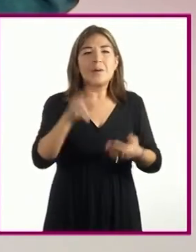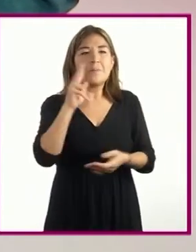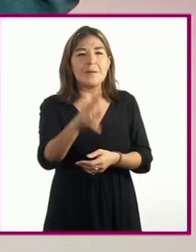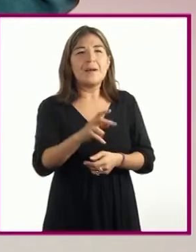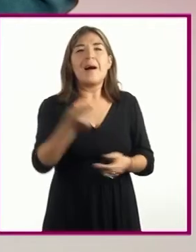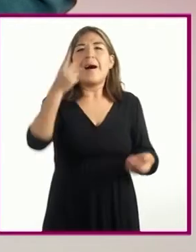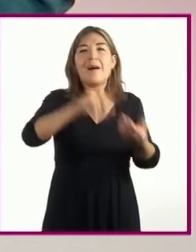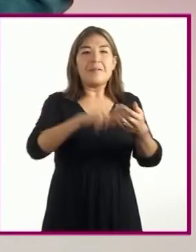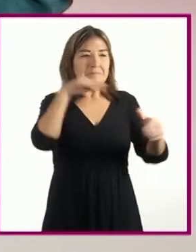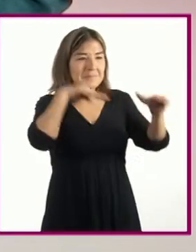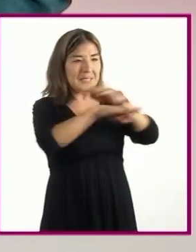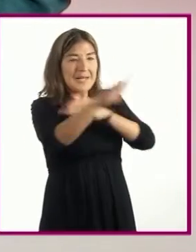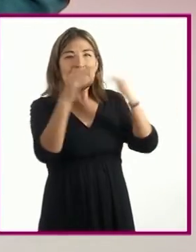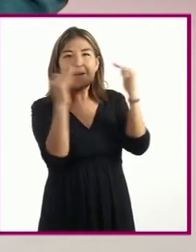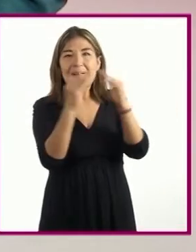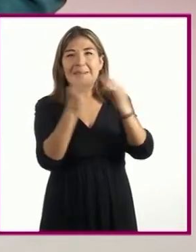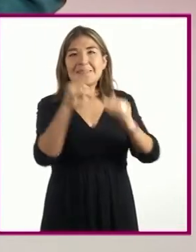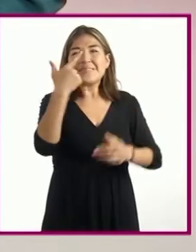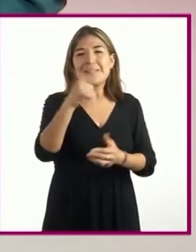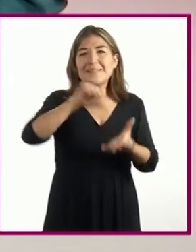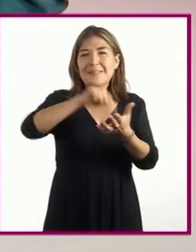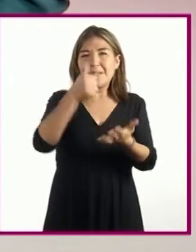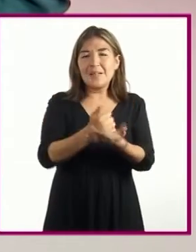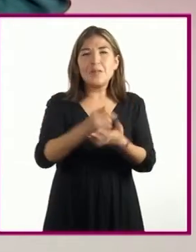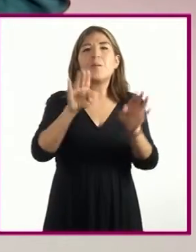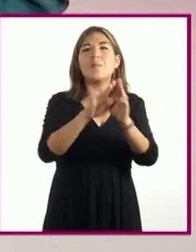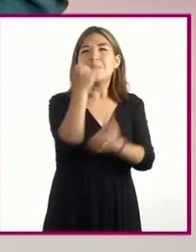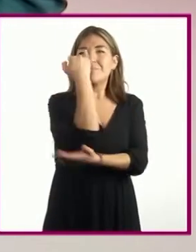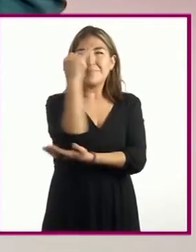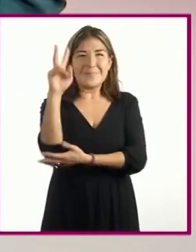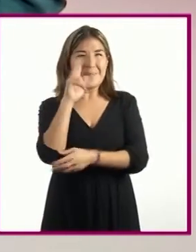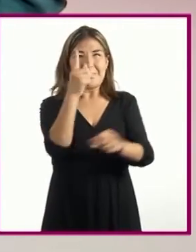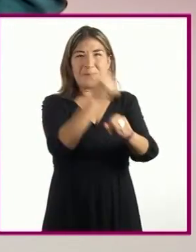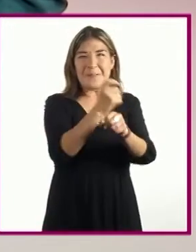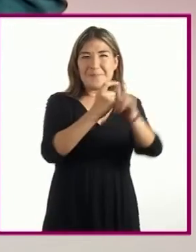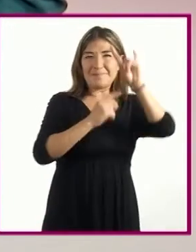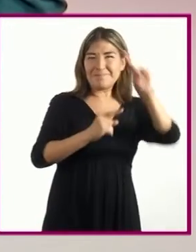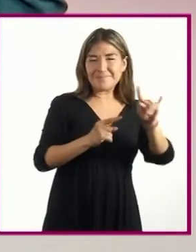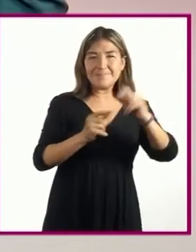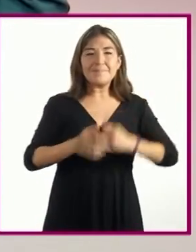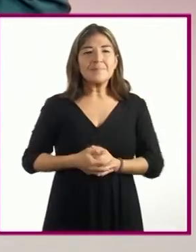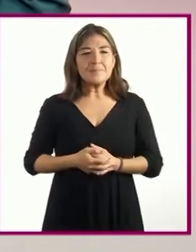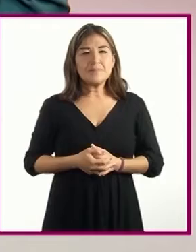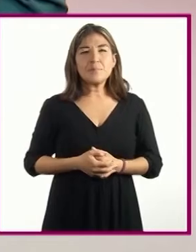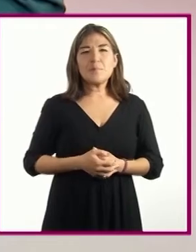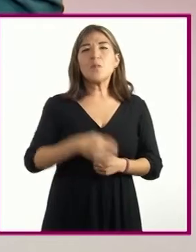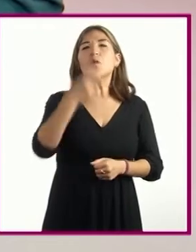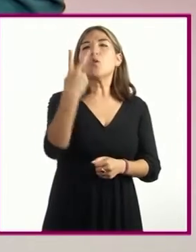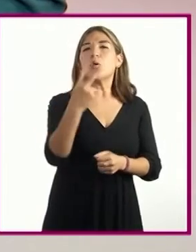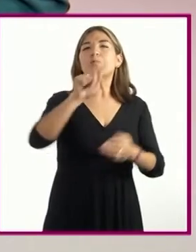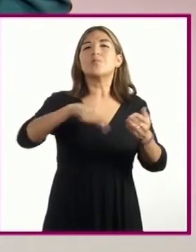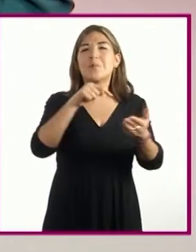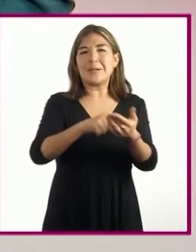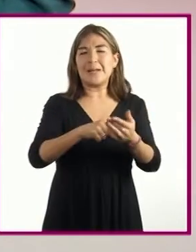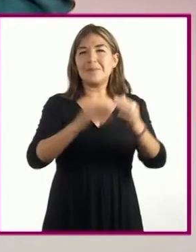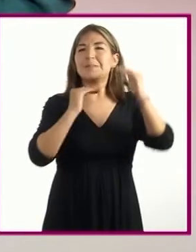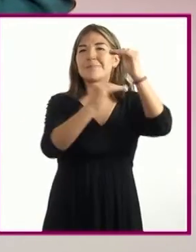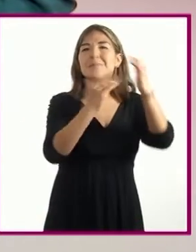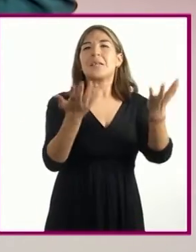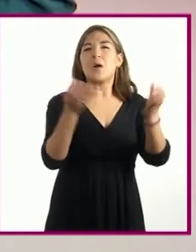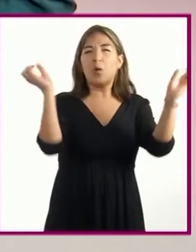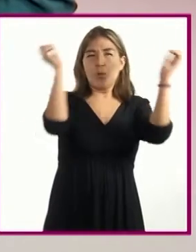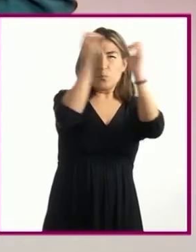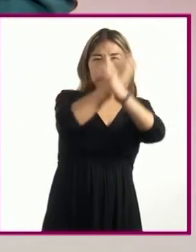el interior de la casa de los siete enanos y el bosque, como se observa en la primera viñeta, pero con dos momentos específicos. Oscuro,